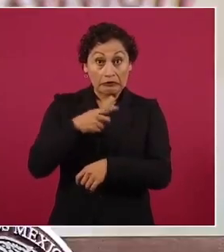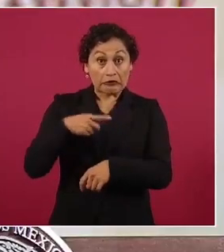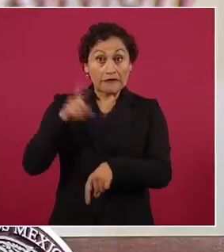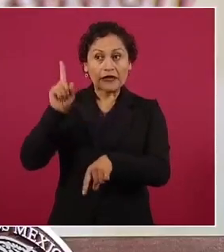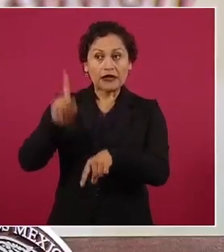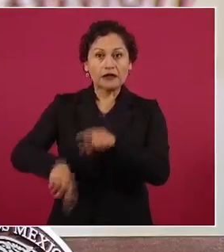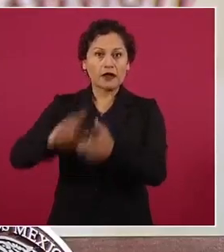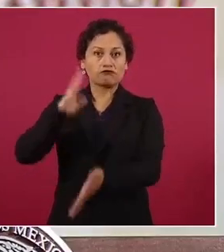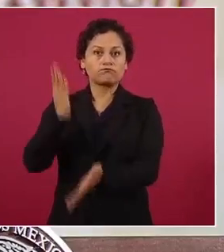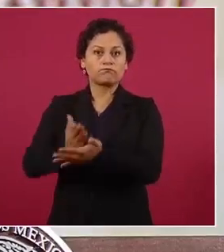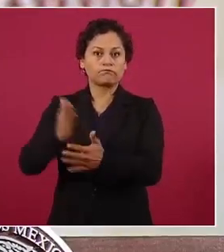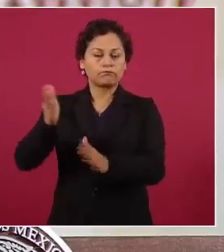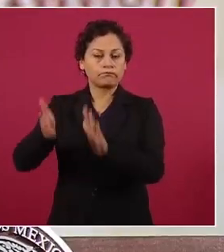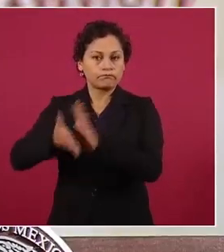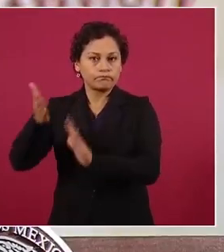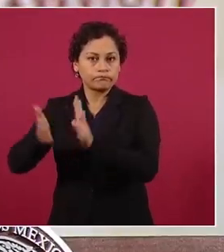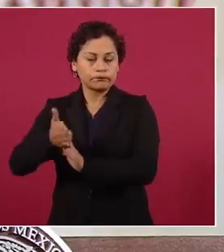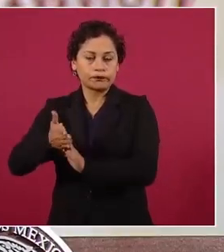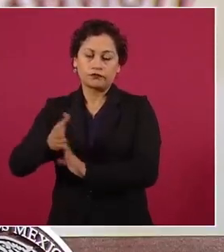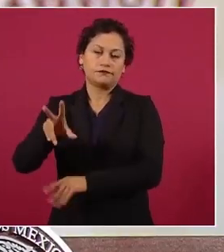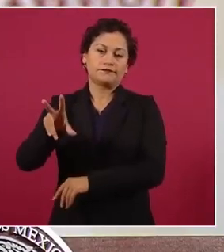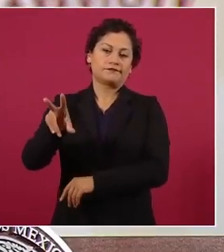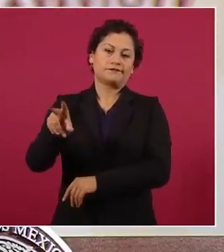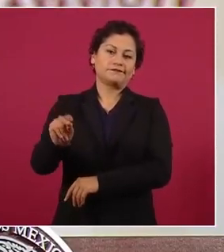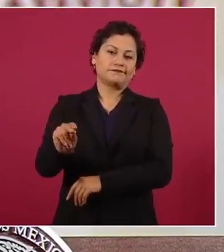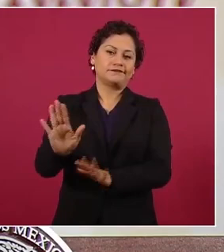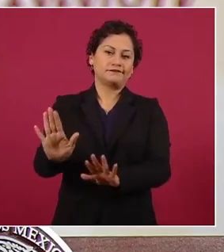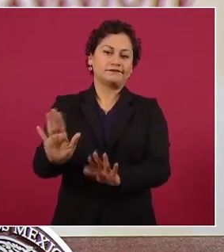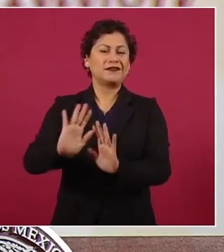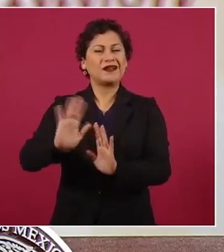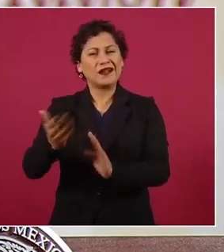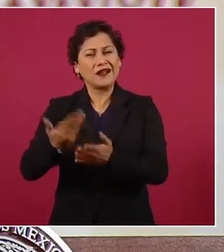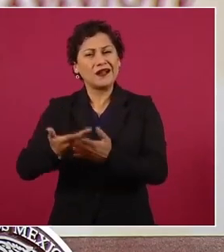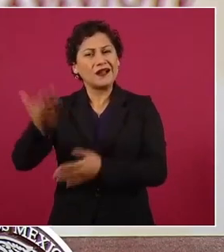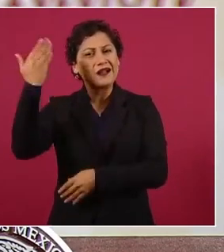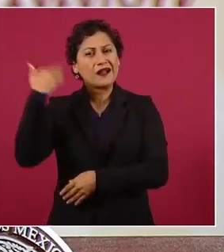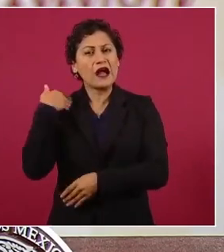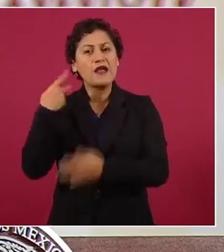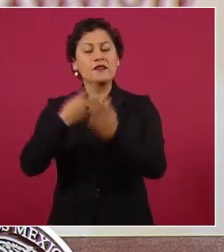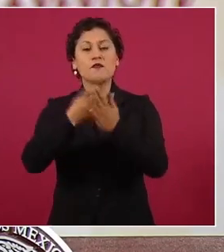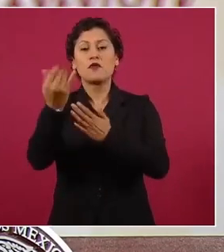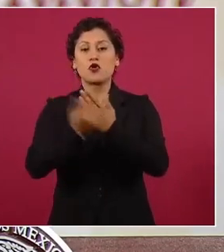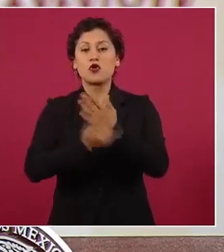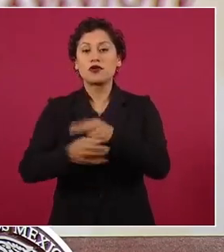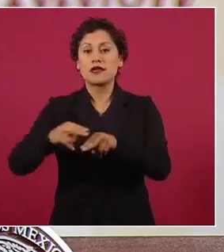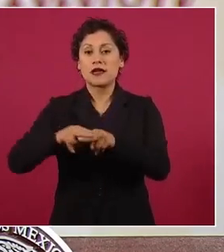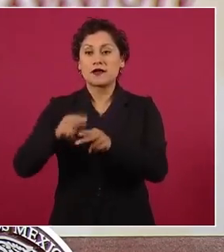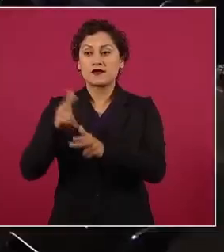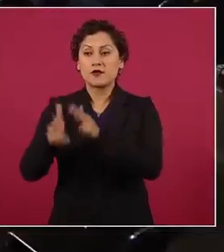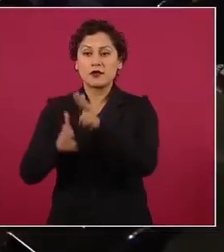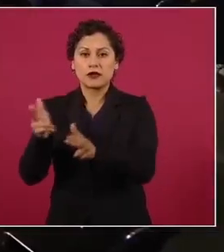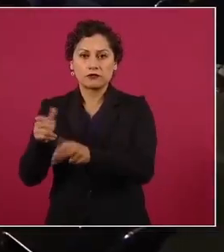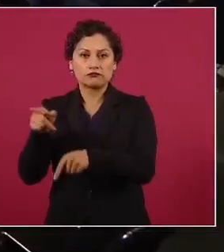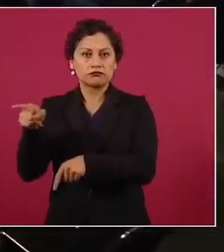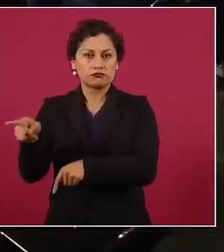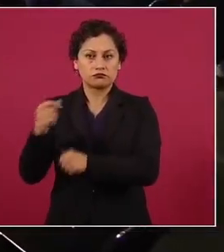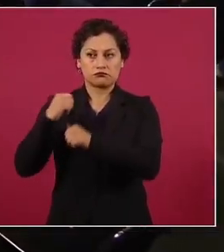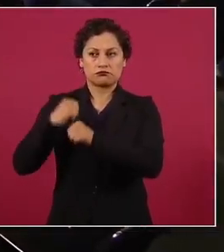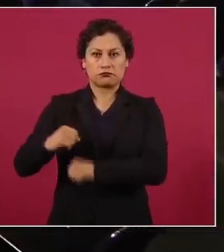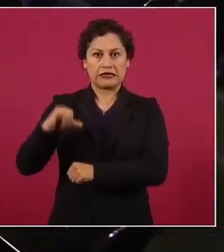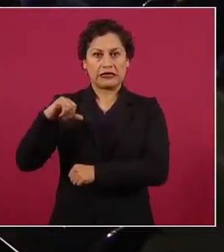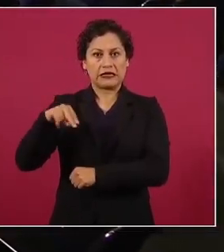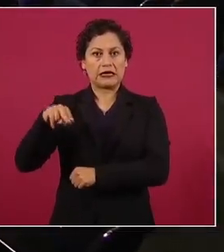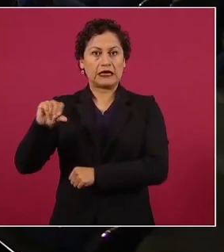ha hecho desde el inicio el proyecto del Tren Maya, el INA realiza trabajos de protección y